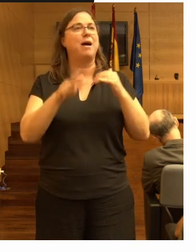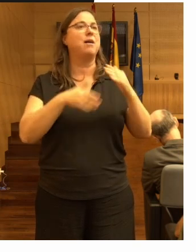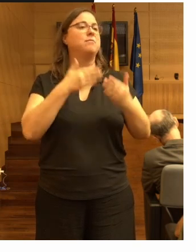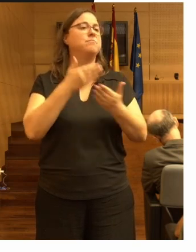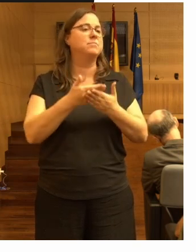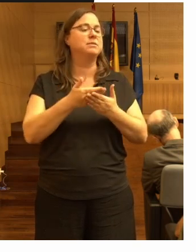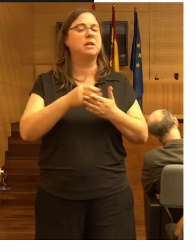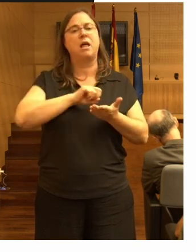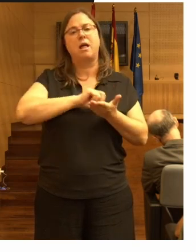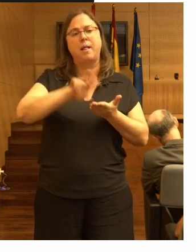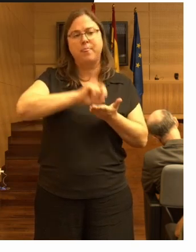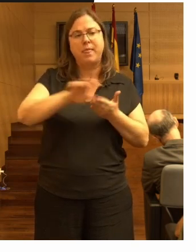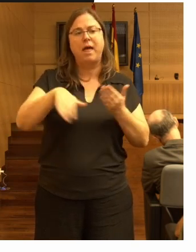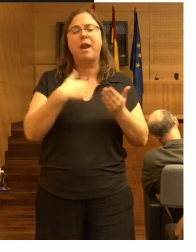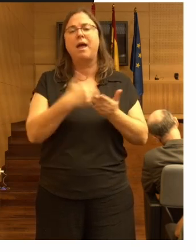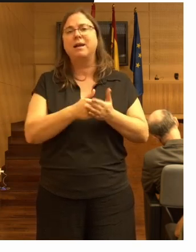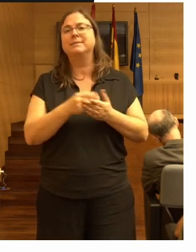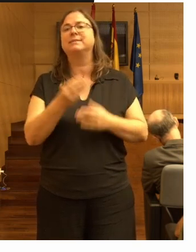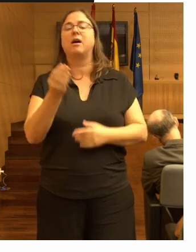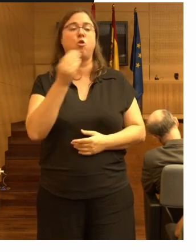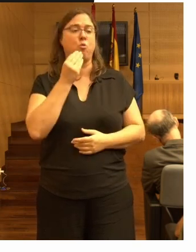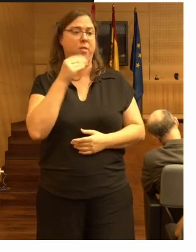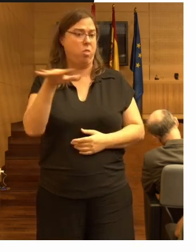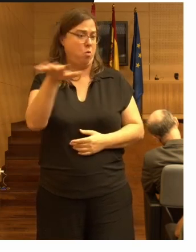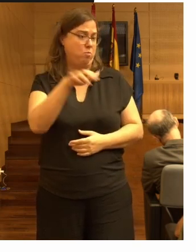andar hasta el comedor o lo que sea